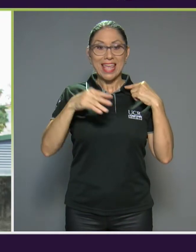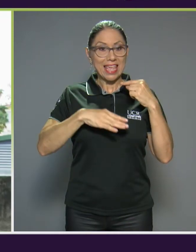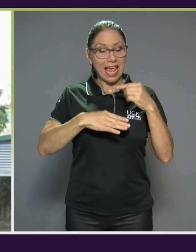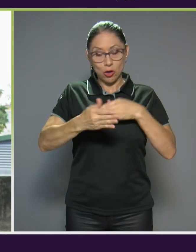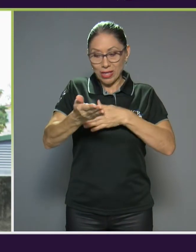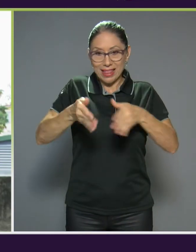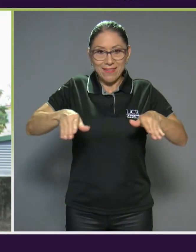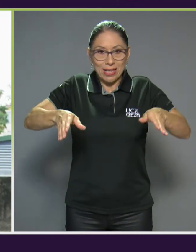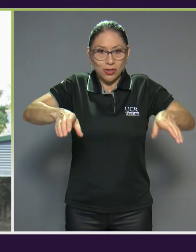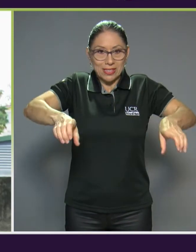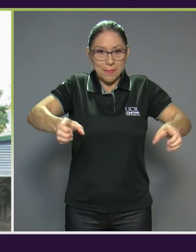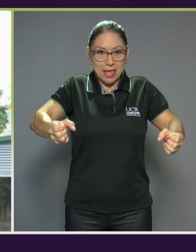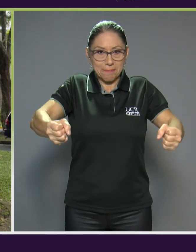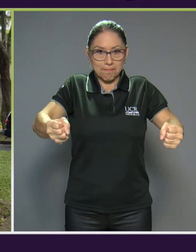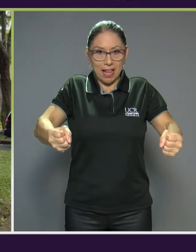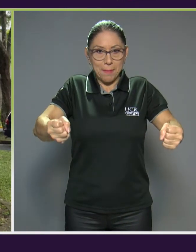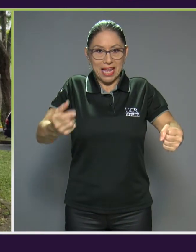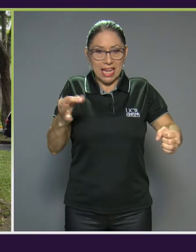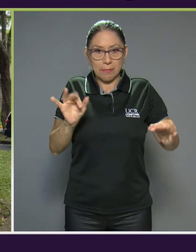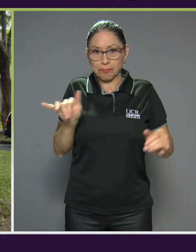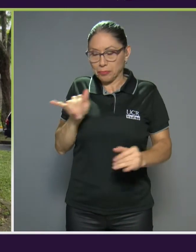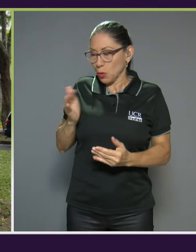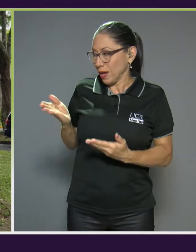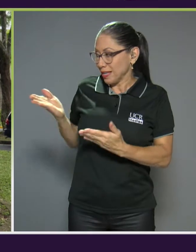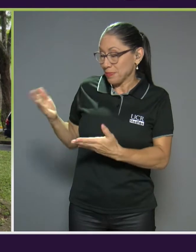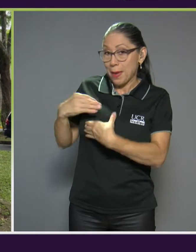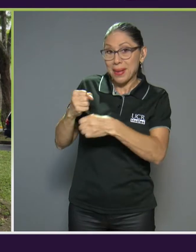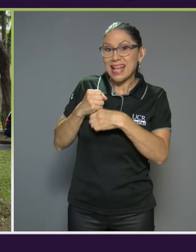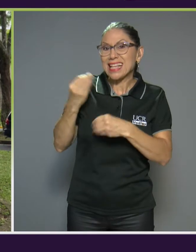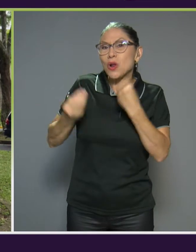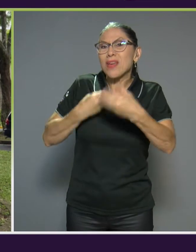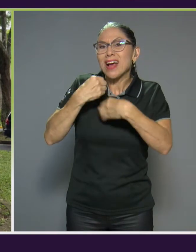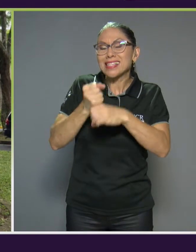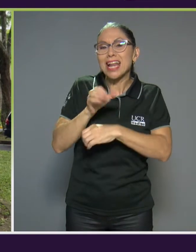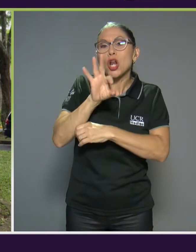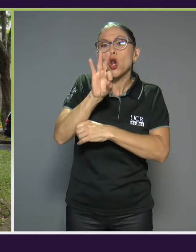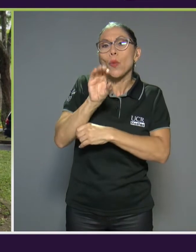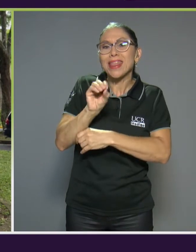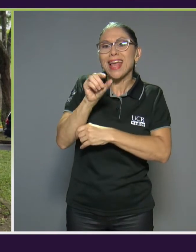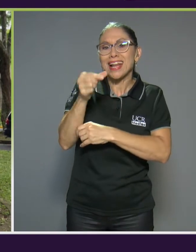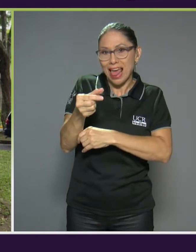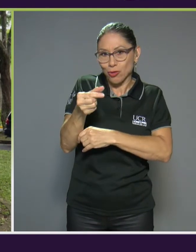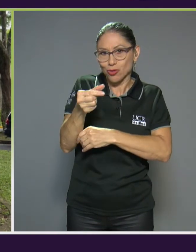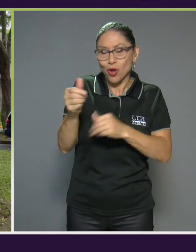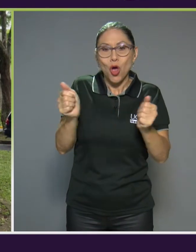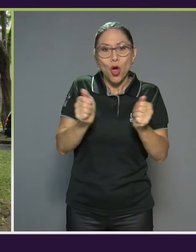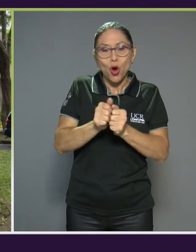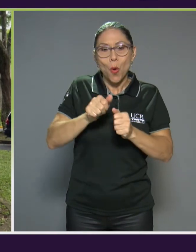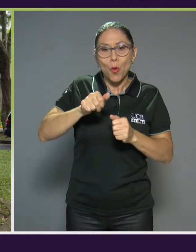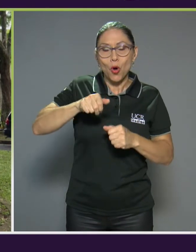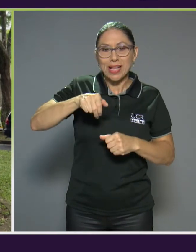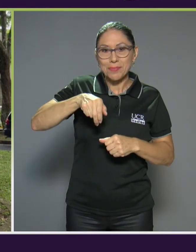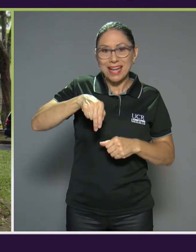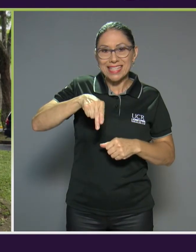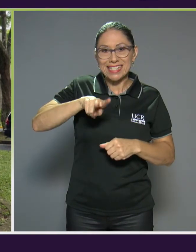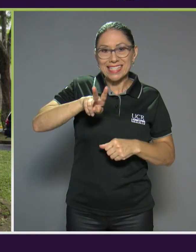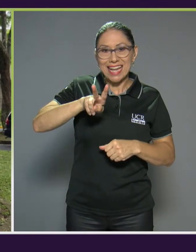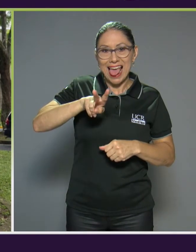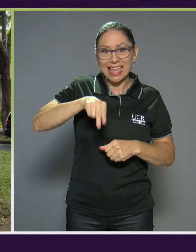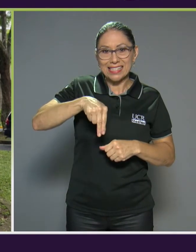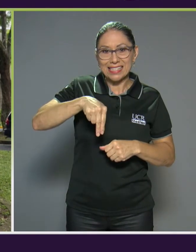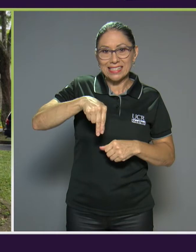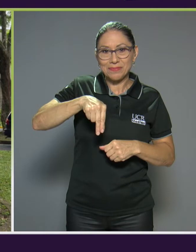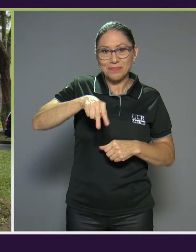posicionados en la máquina. Para hacer ejercicio, lo que van a hacer es que van a ser 90 grados con las piernas totalmente estiradas. Y